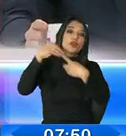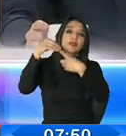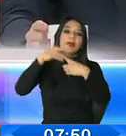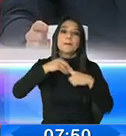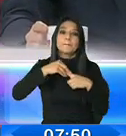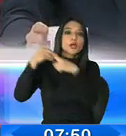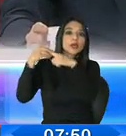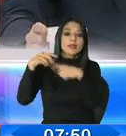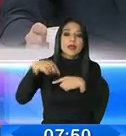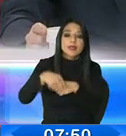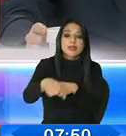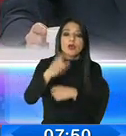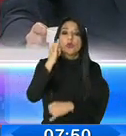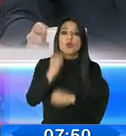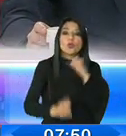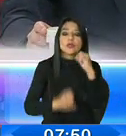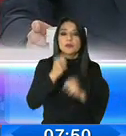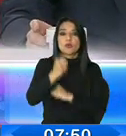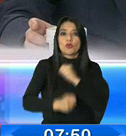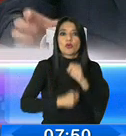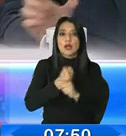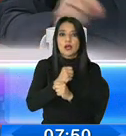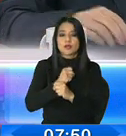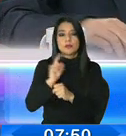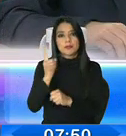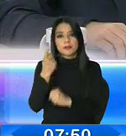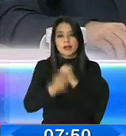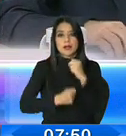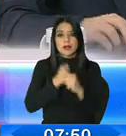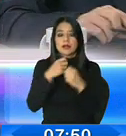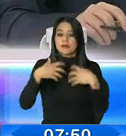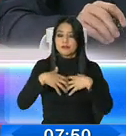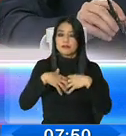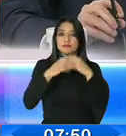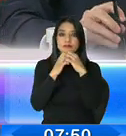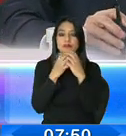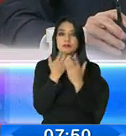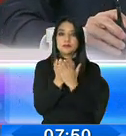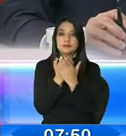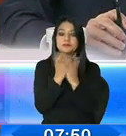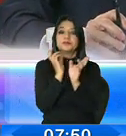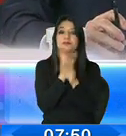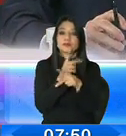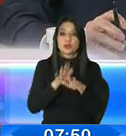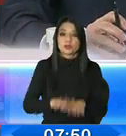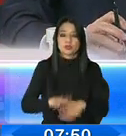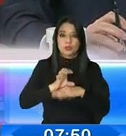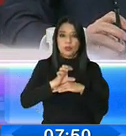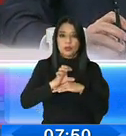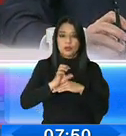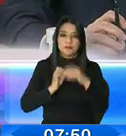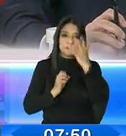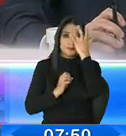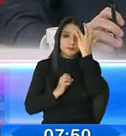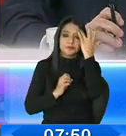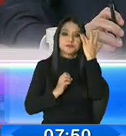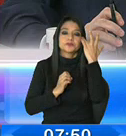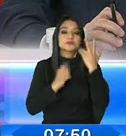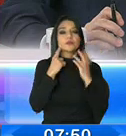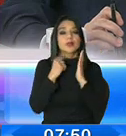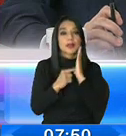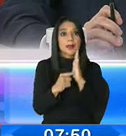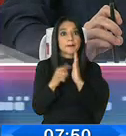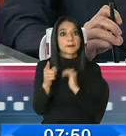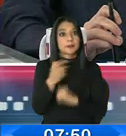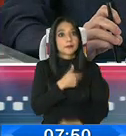este último año de gobierno y en este primer año de la reactivación productiva del país. Entre esos pilares, el